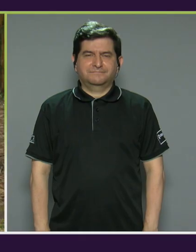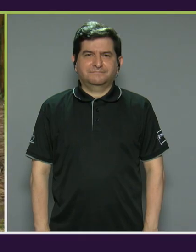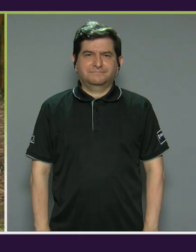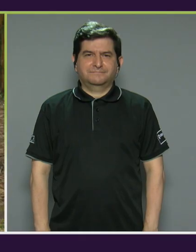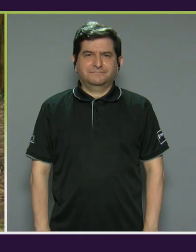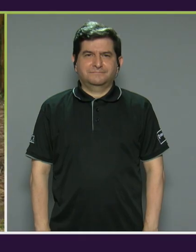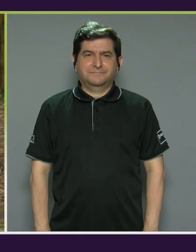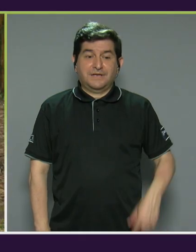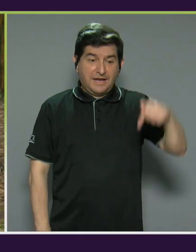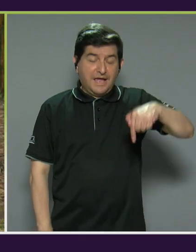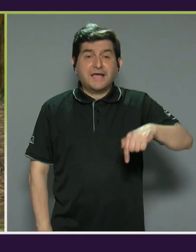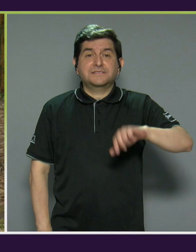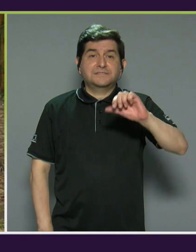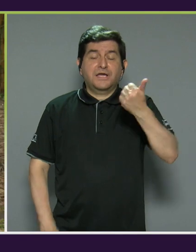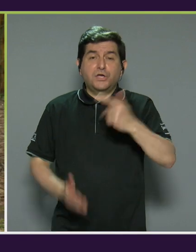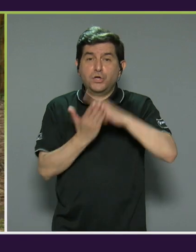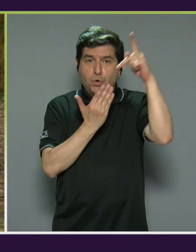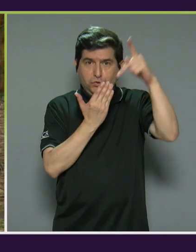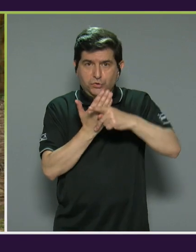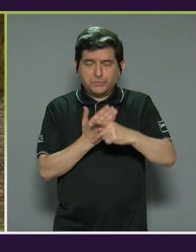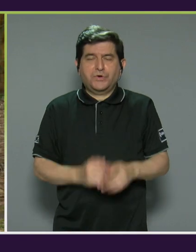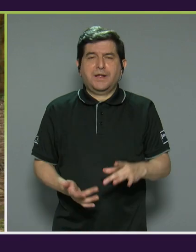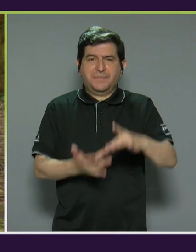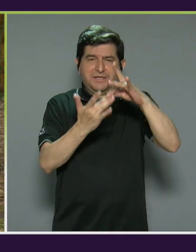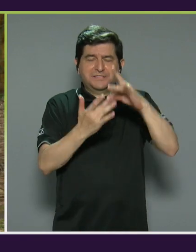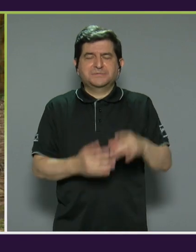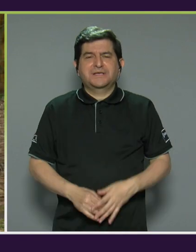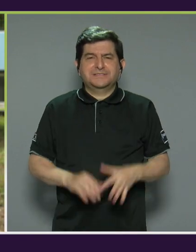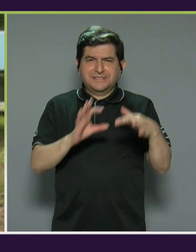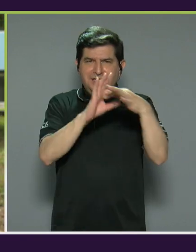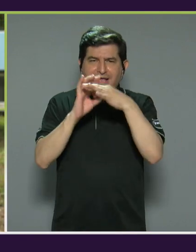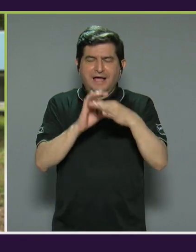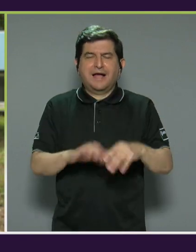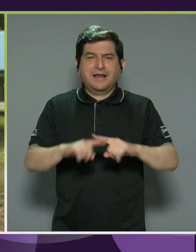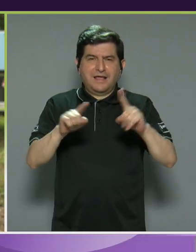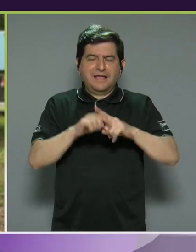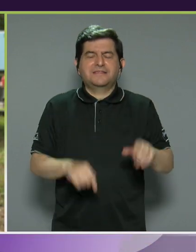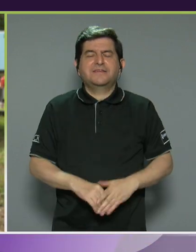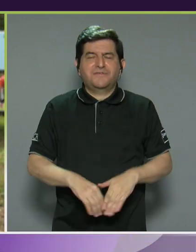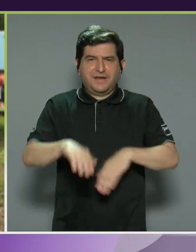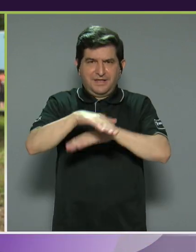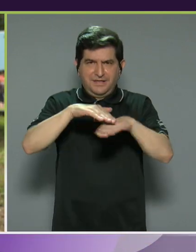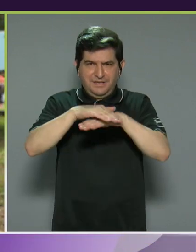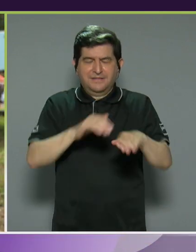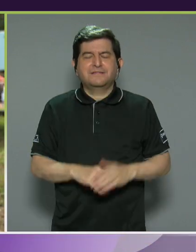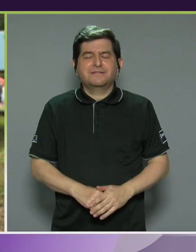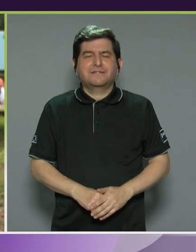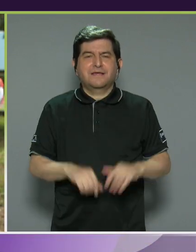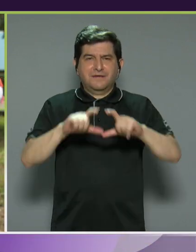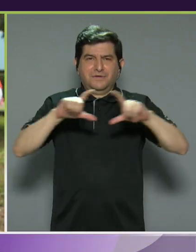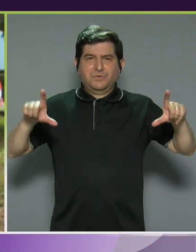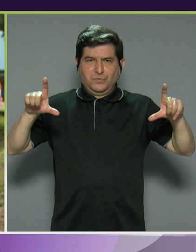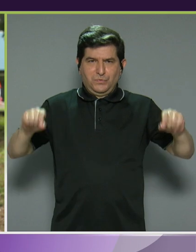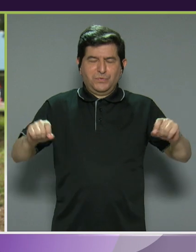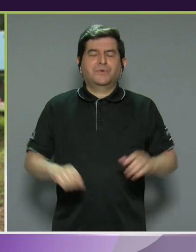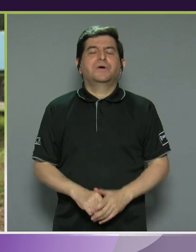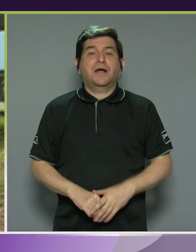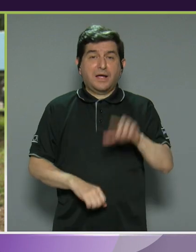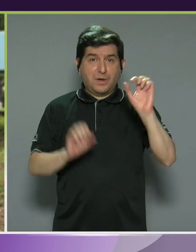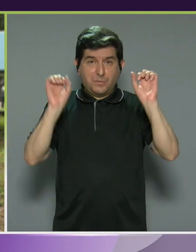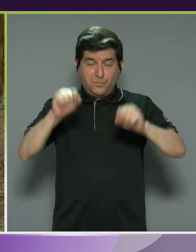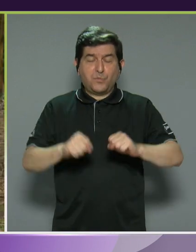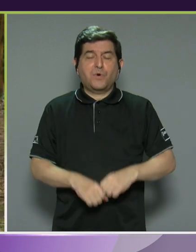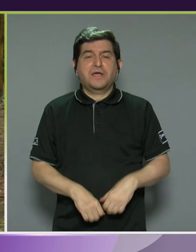Encuentra este y los programas anteriores del especial de Nexos en nuestra plataforma 15ucr.tv Suscríbase y